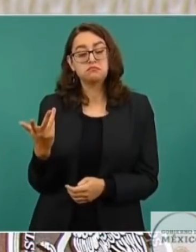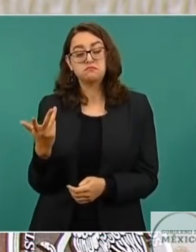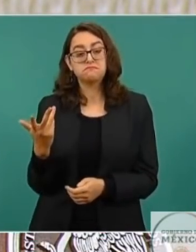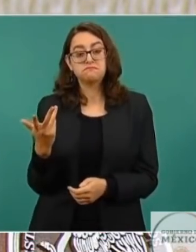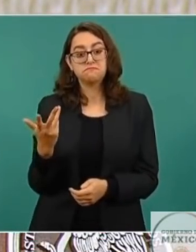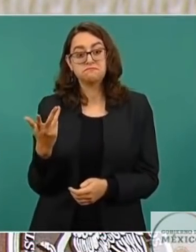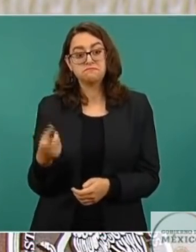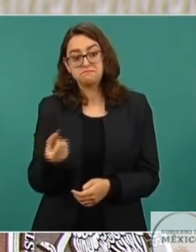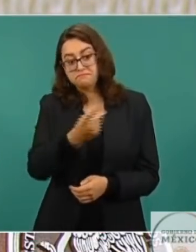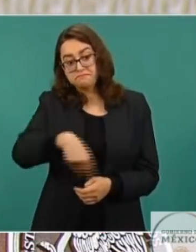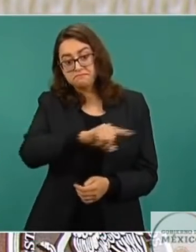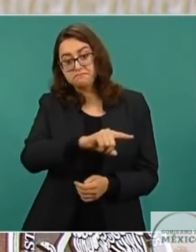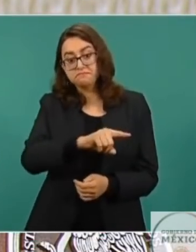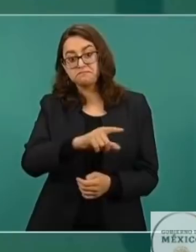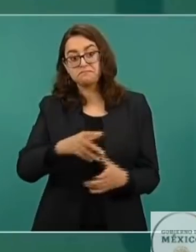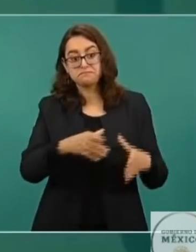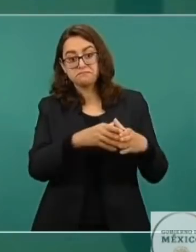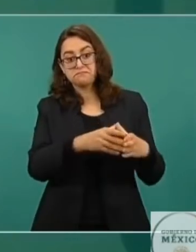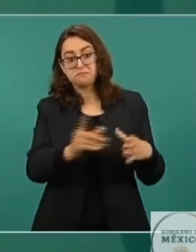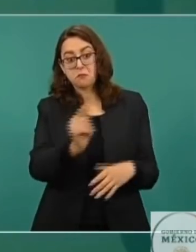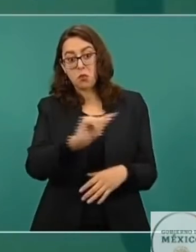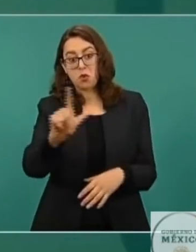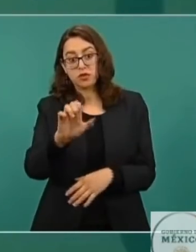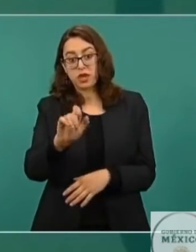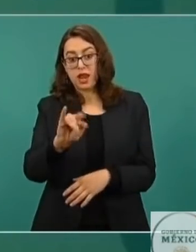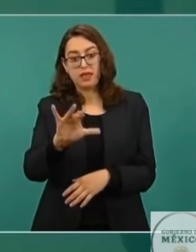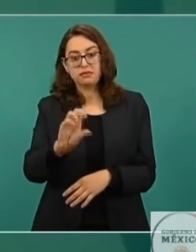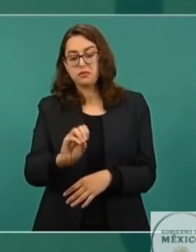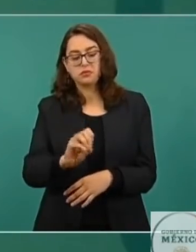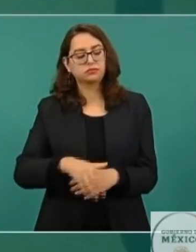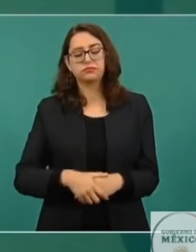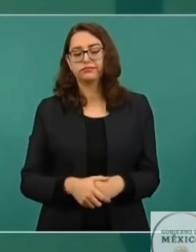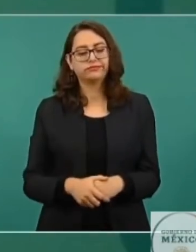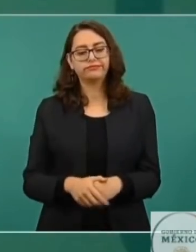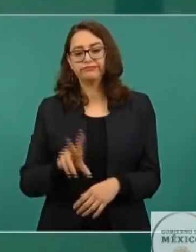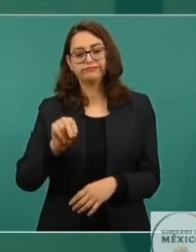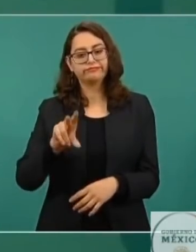medios profesionales, éticos. no.